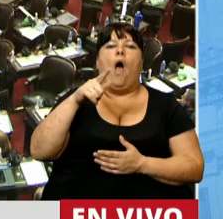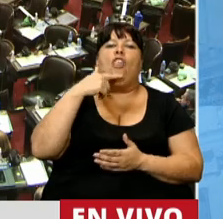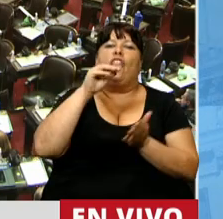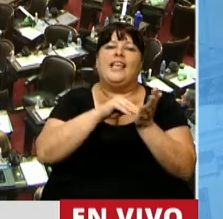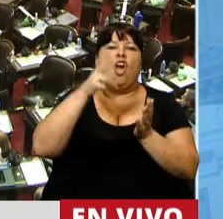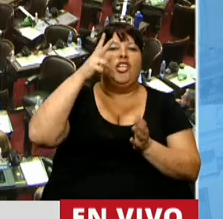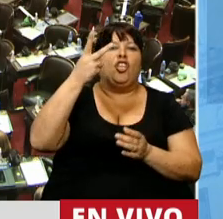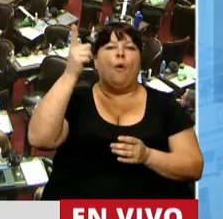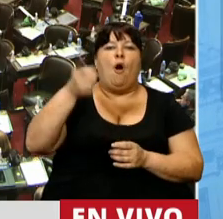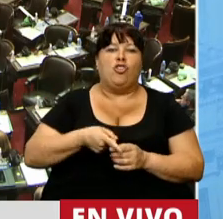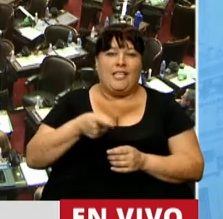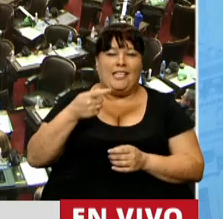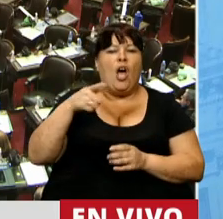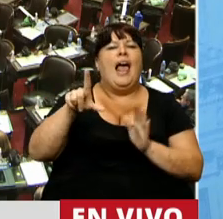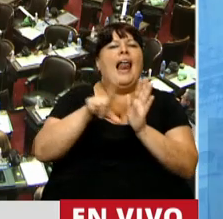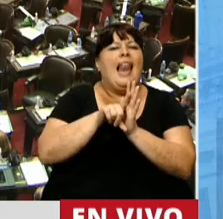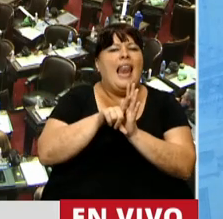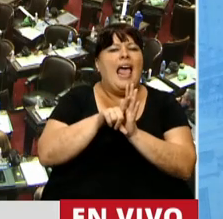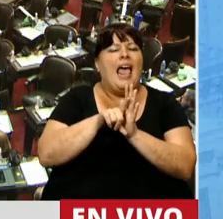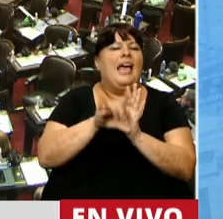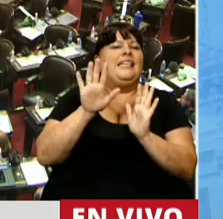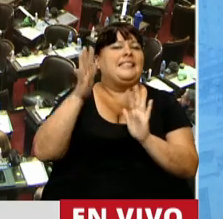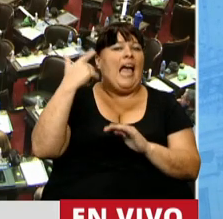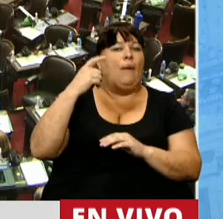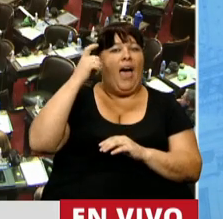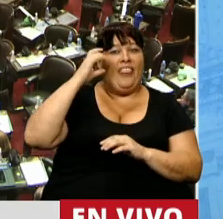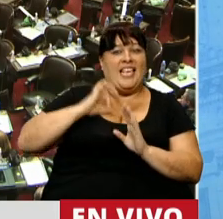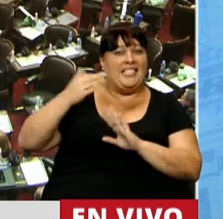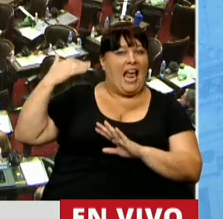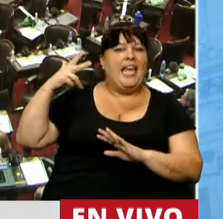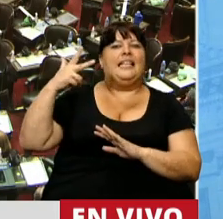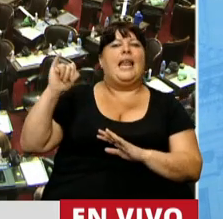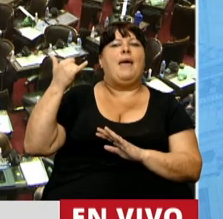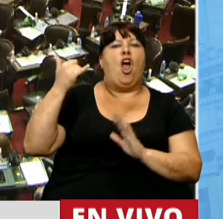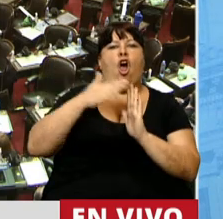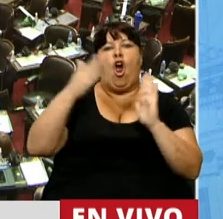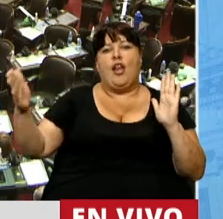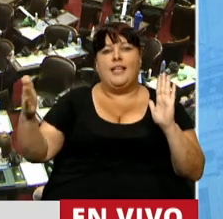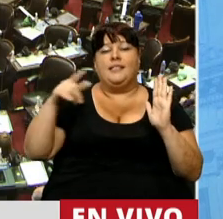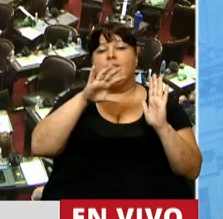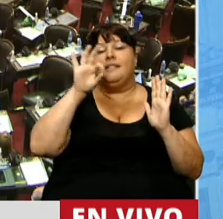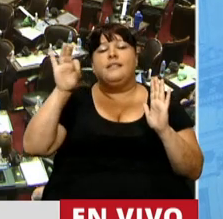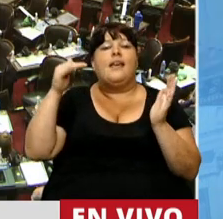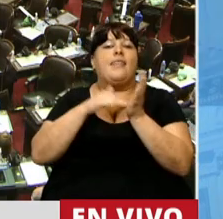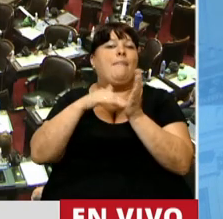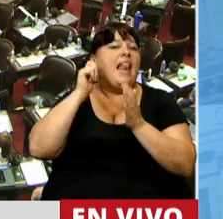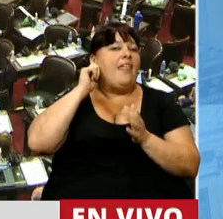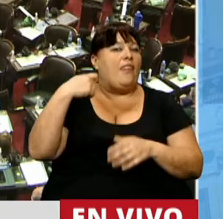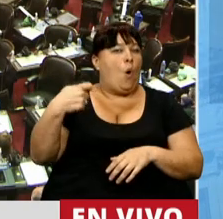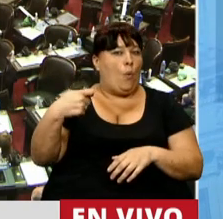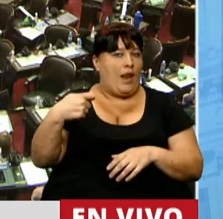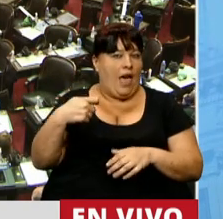mención al 82% móvil, era una ley que tenía de los 10 últimos años, los tres mejores aplicaba de acuerdo a la edad que se